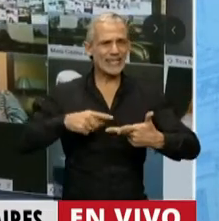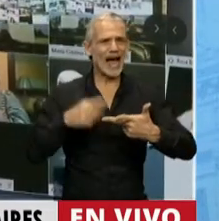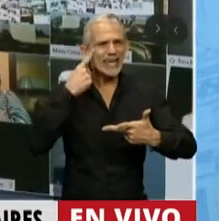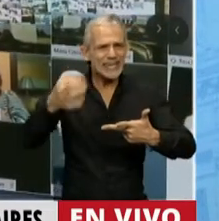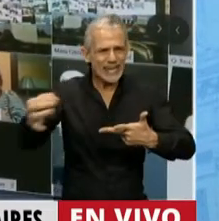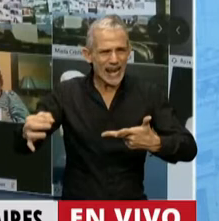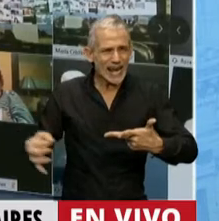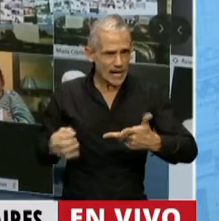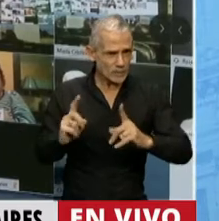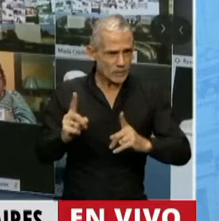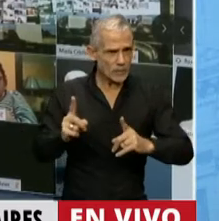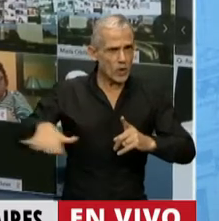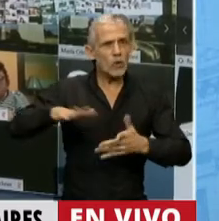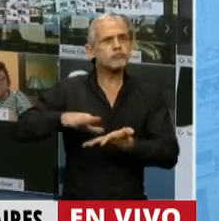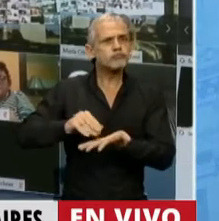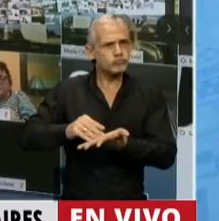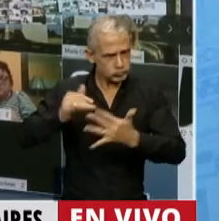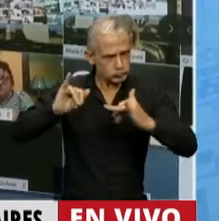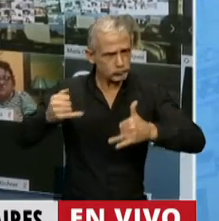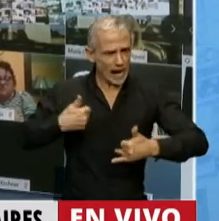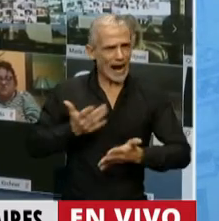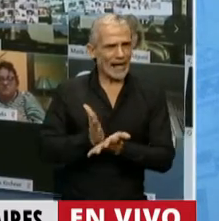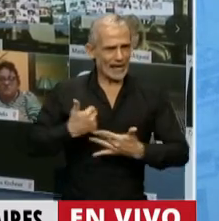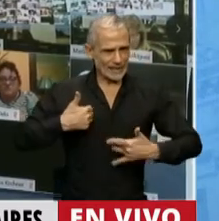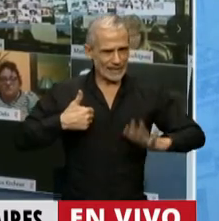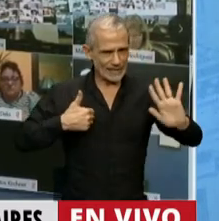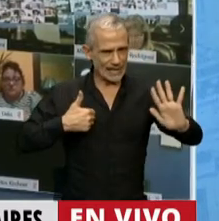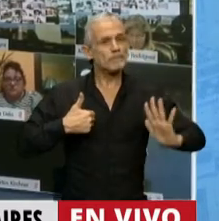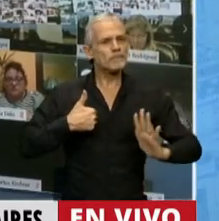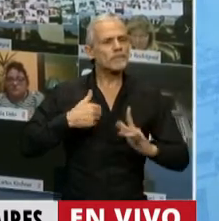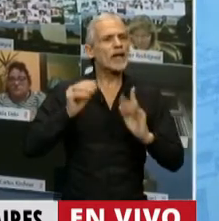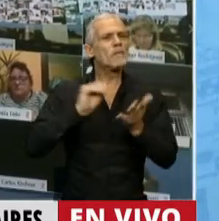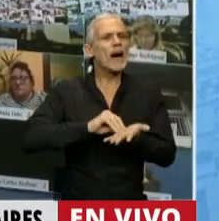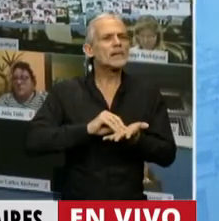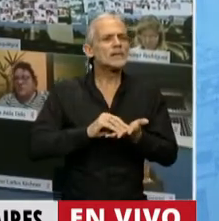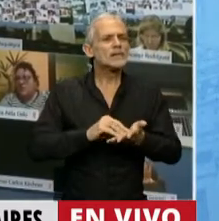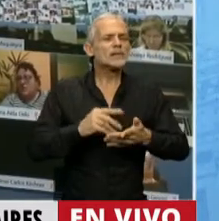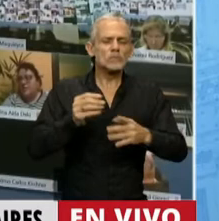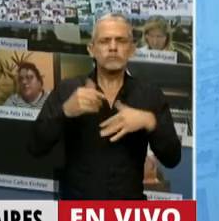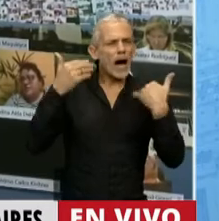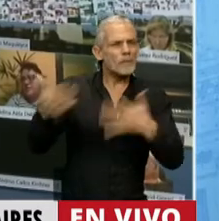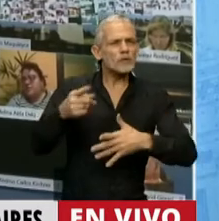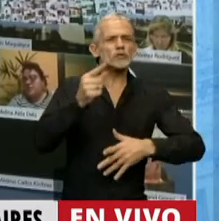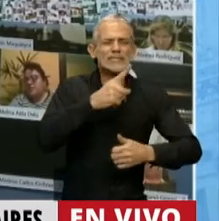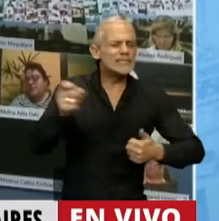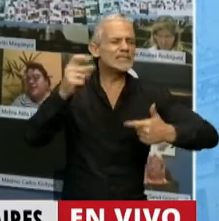del Atlántico Sur, sino que quiero reivindicar a los cientos de jóvenes